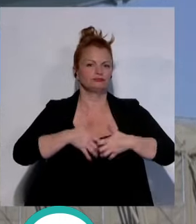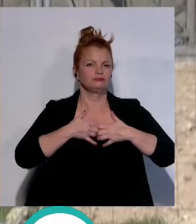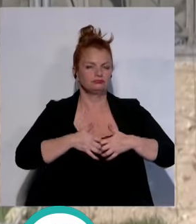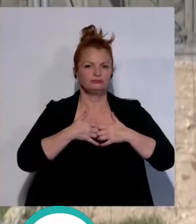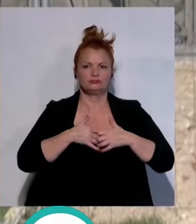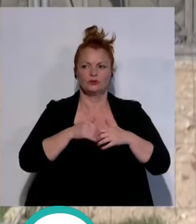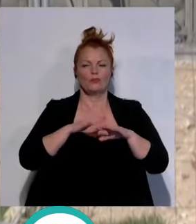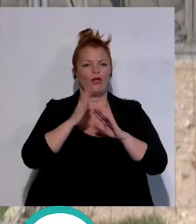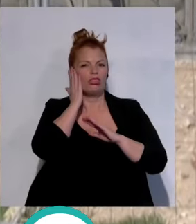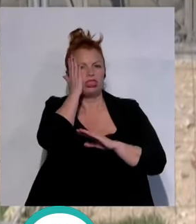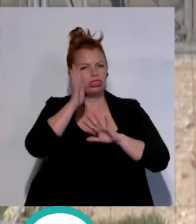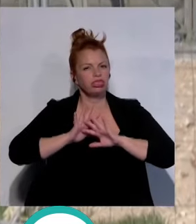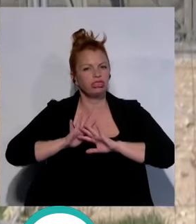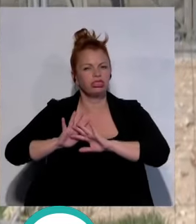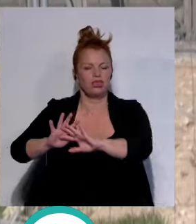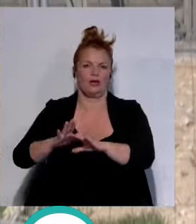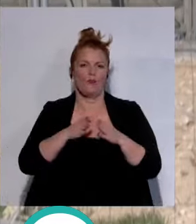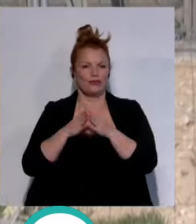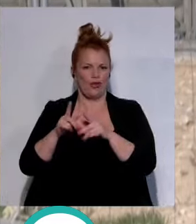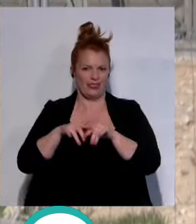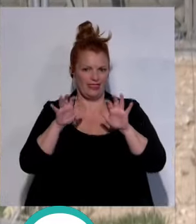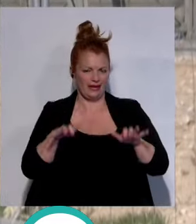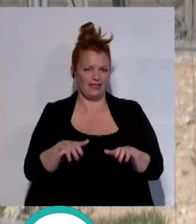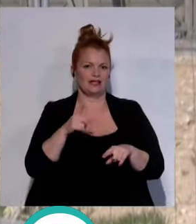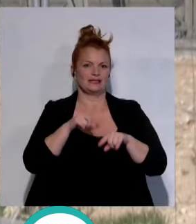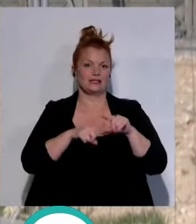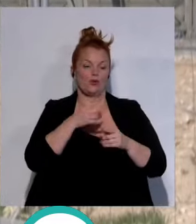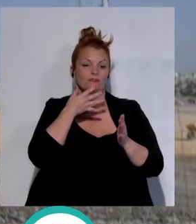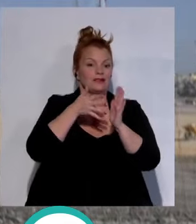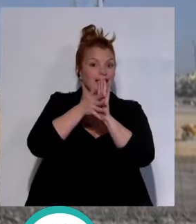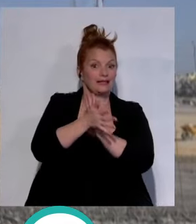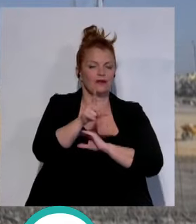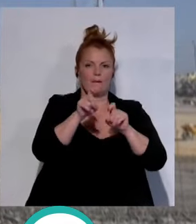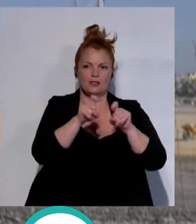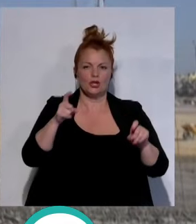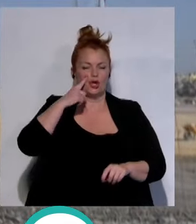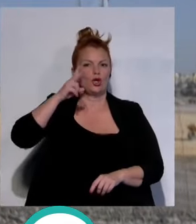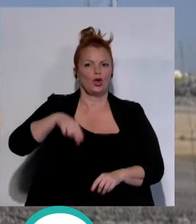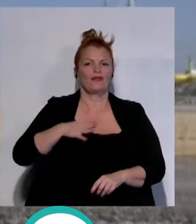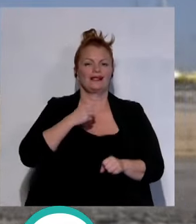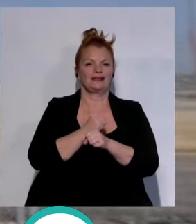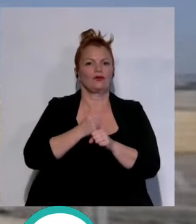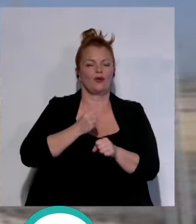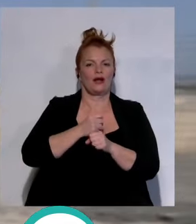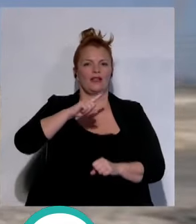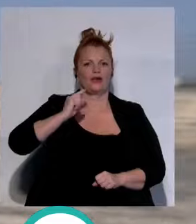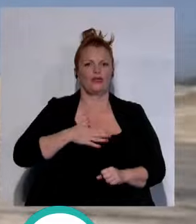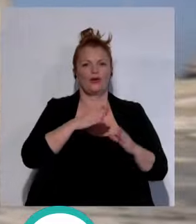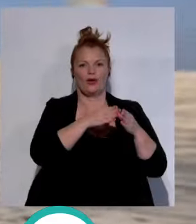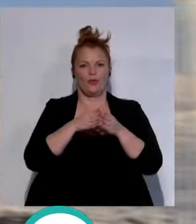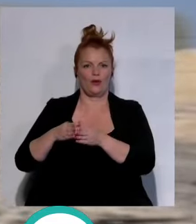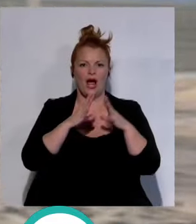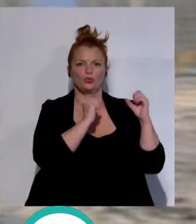gigante dormido que es el puerto de Cádiz según lo describe el empresario que reconoce el trabajo de la dirección de la autoridad portuaria